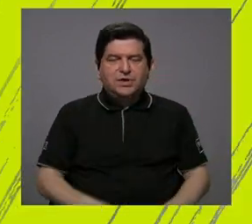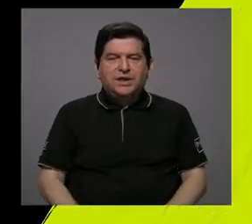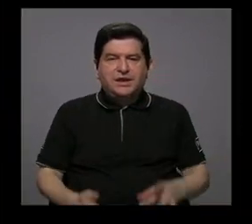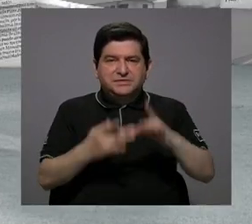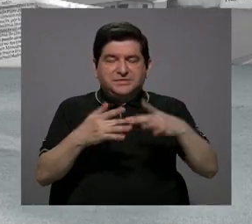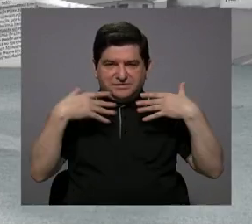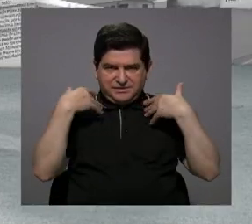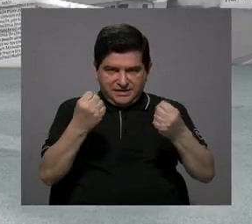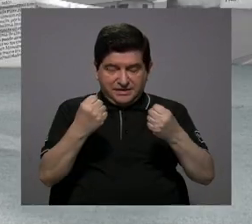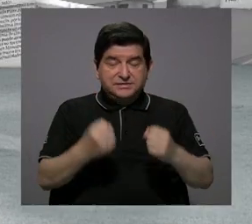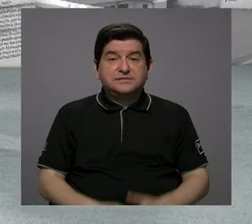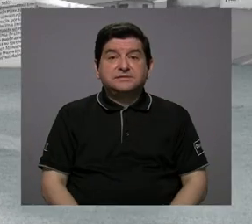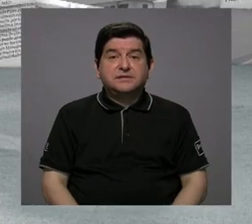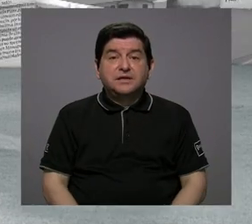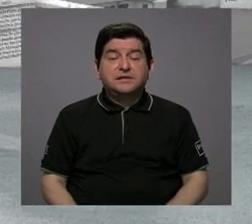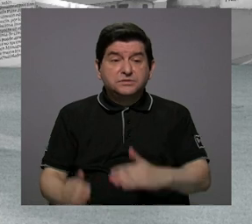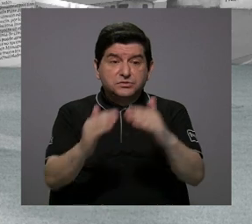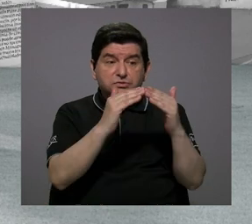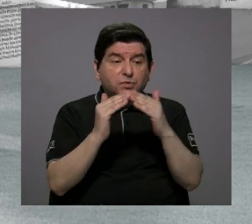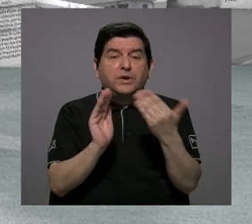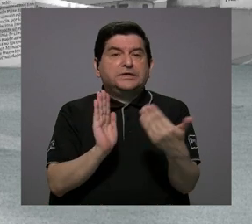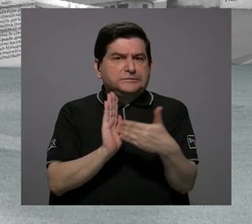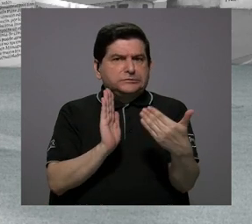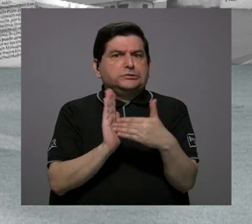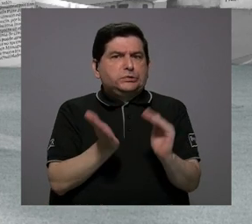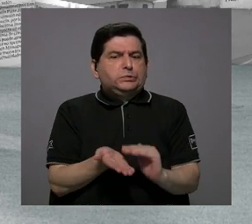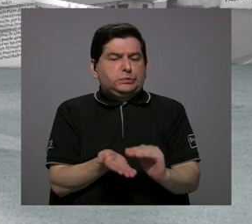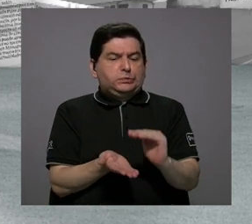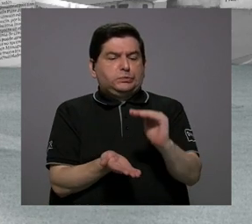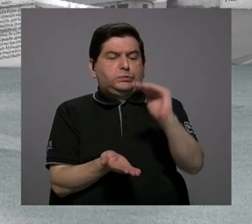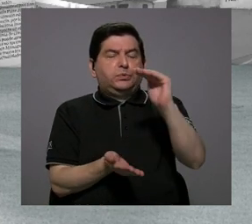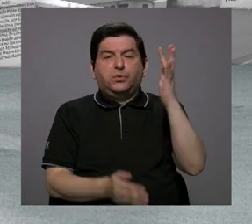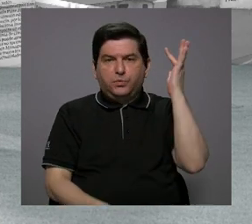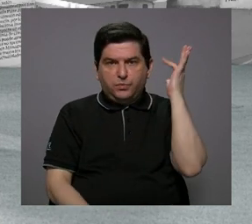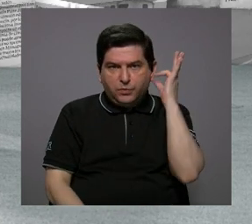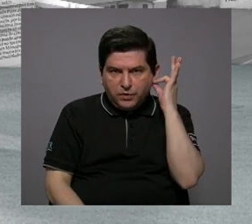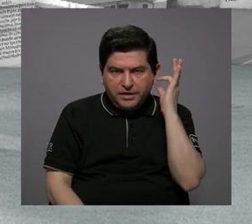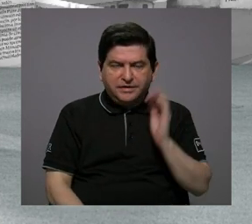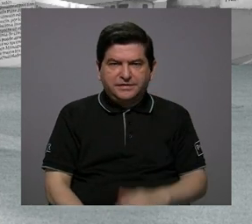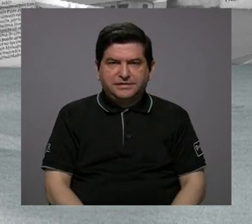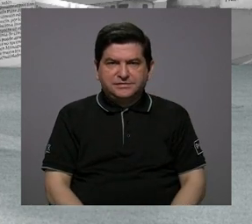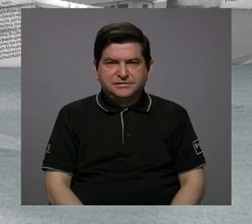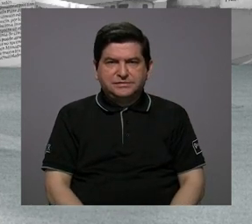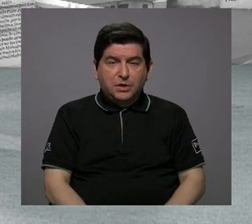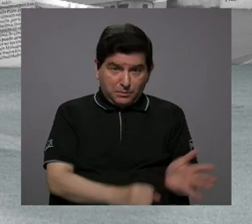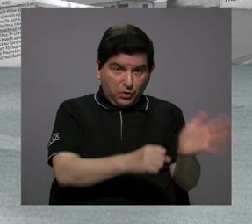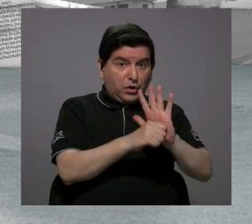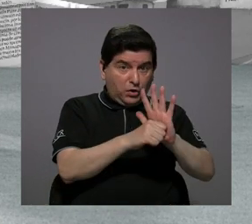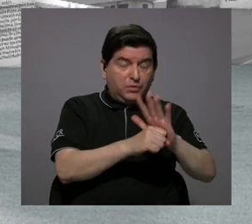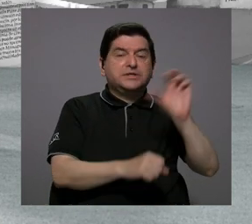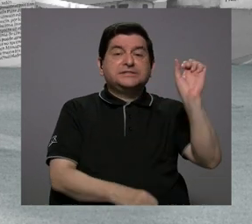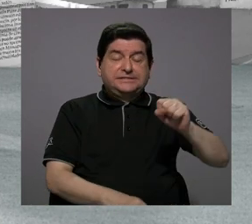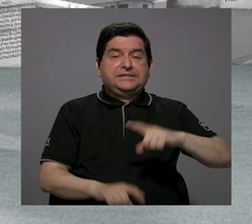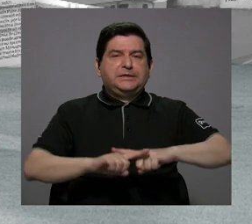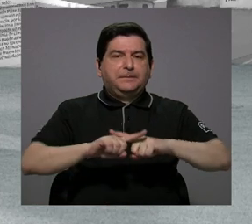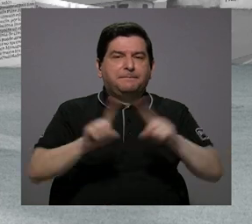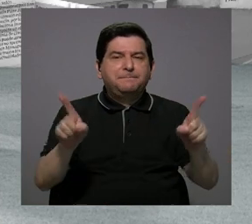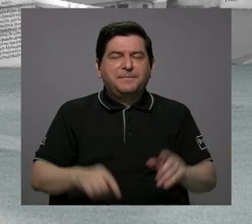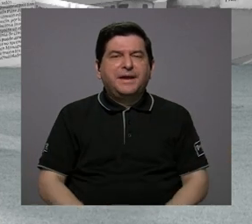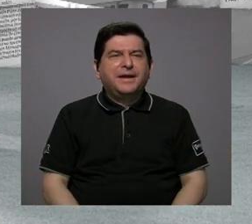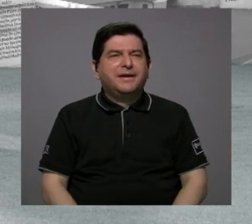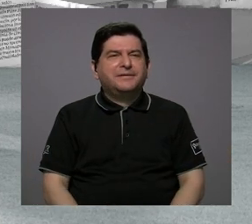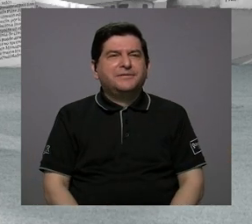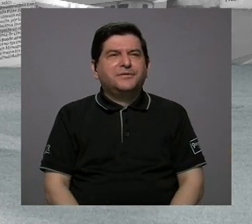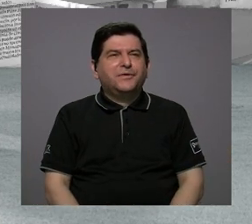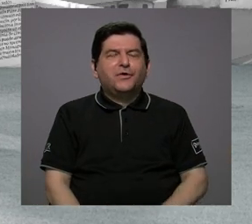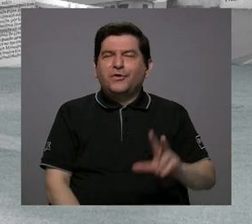descubrimos que teníamos una población muy afectada. Desde mujeres. Por el COVID. Por el COVID. Pero no por